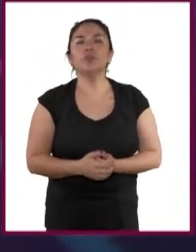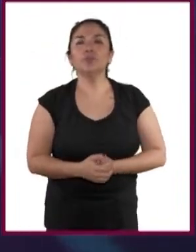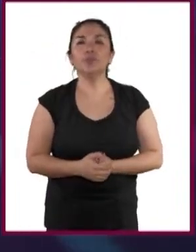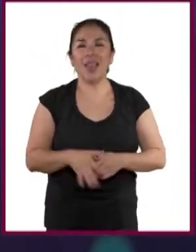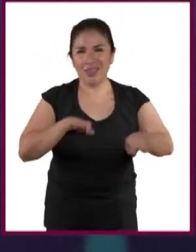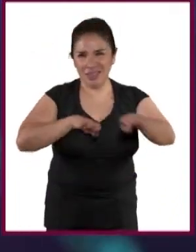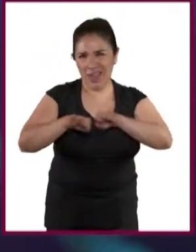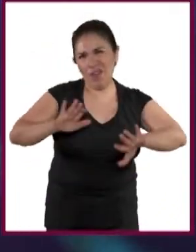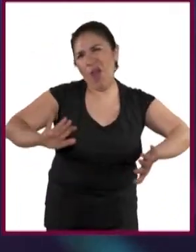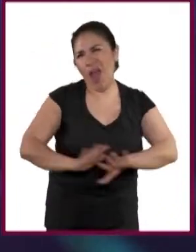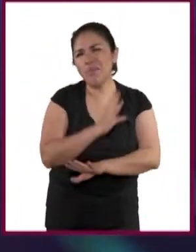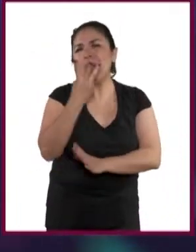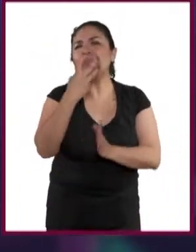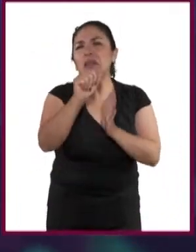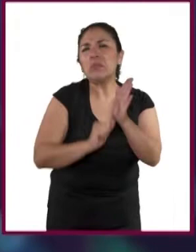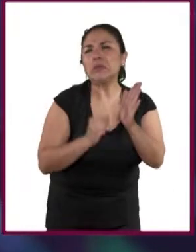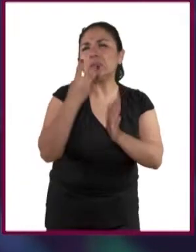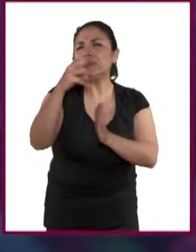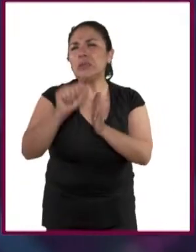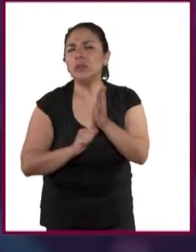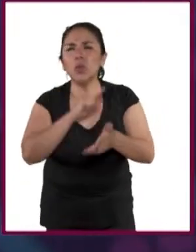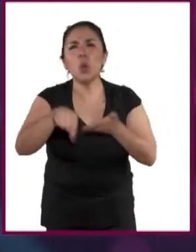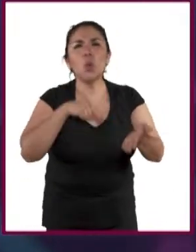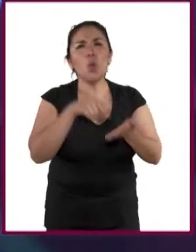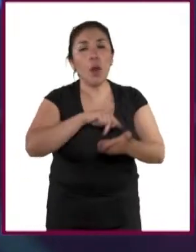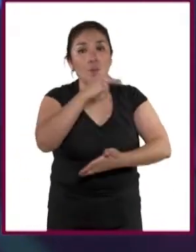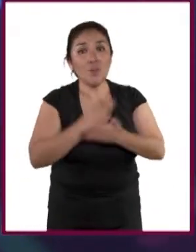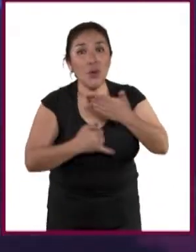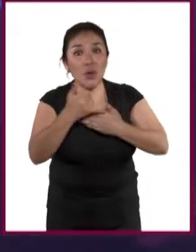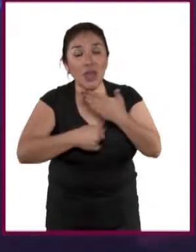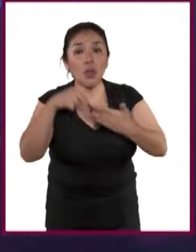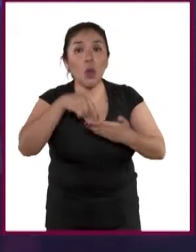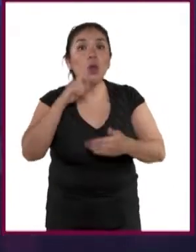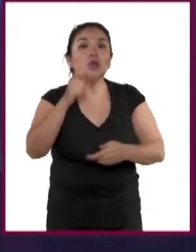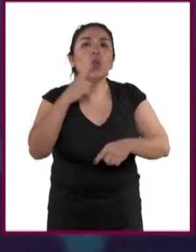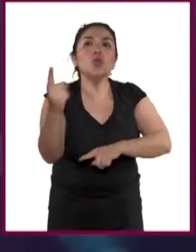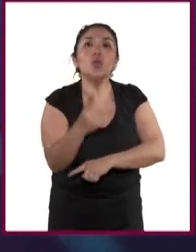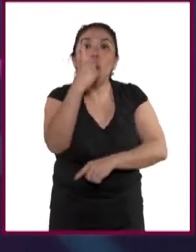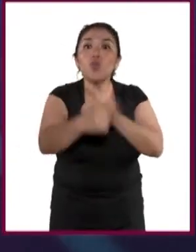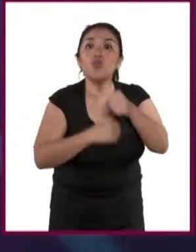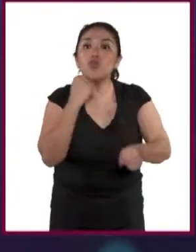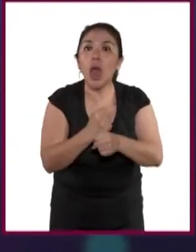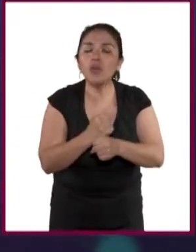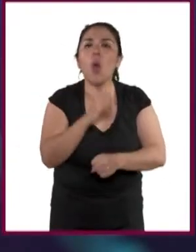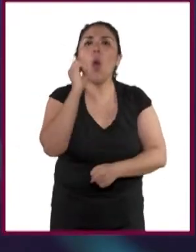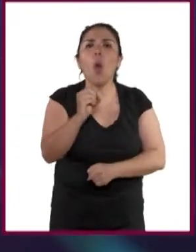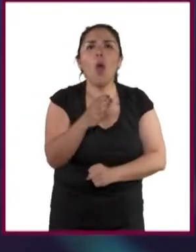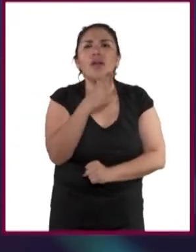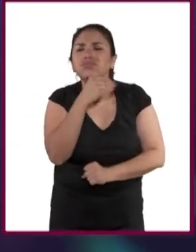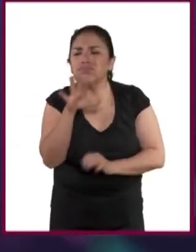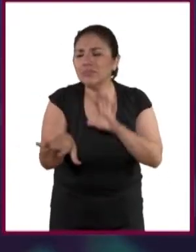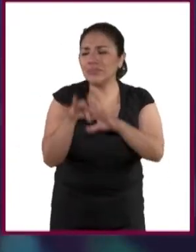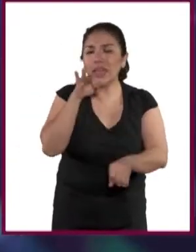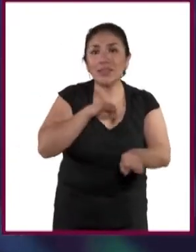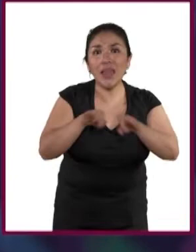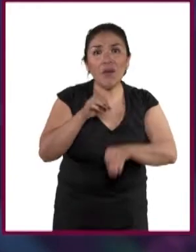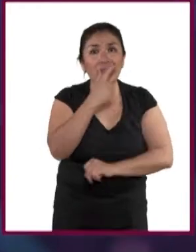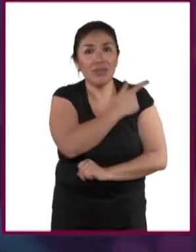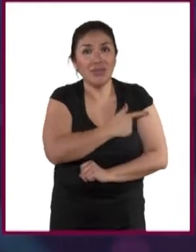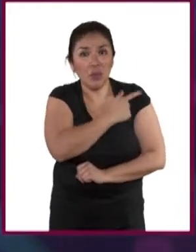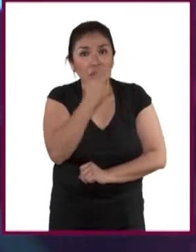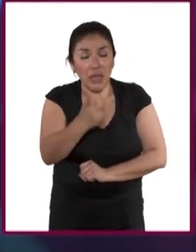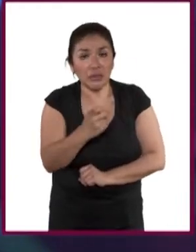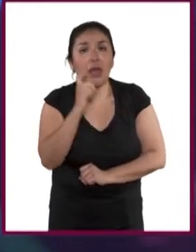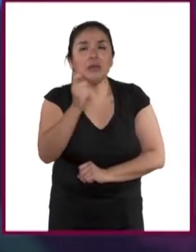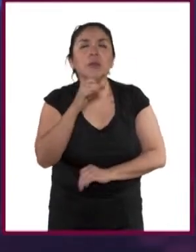cambiar de trabajo cada tres meses en lugares donde los proyectos duran mínimo un año. No encontrar trabajo en algo que te guste quiere